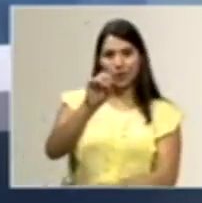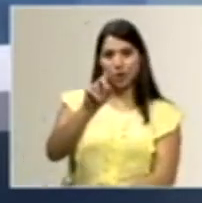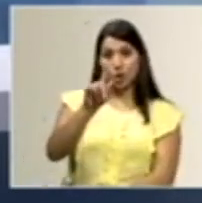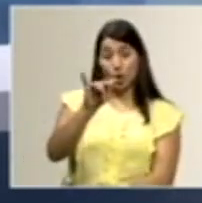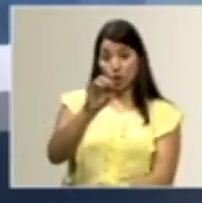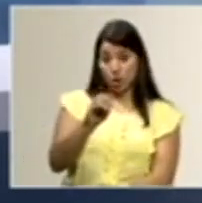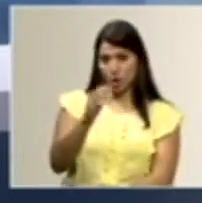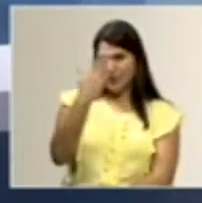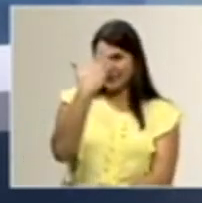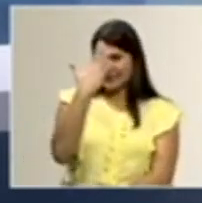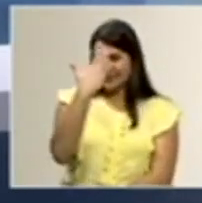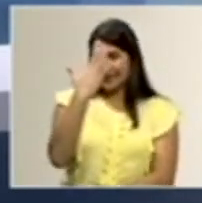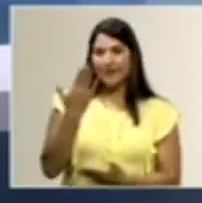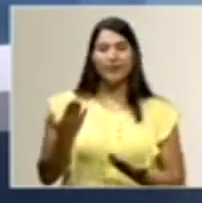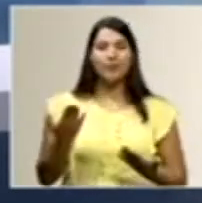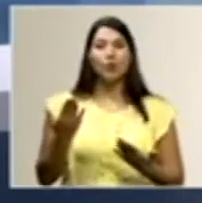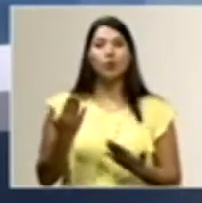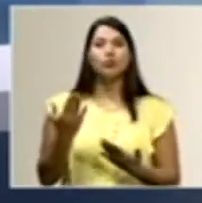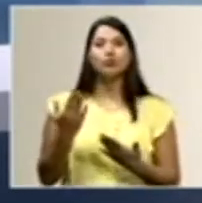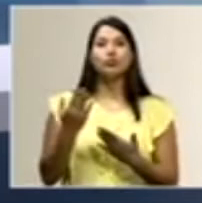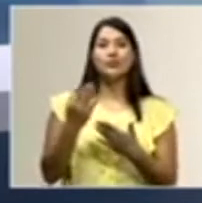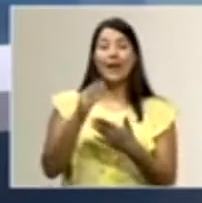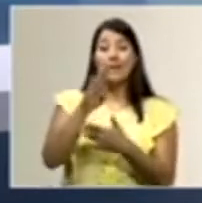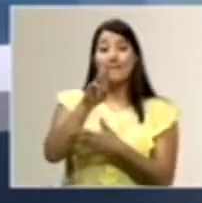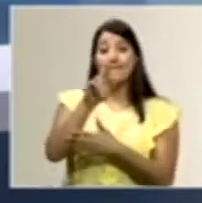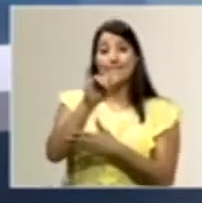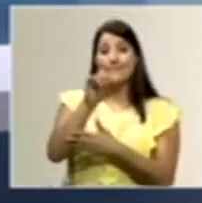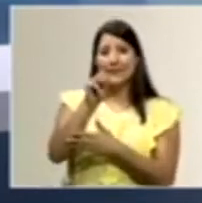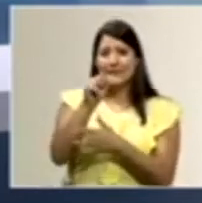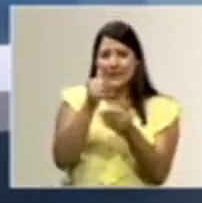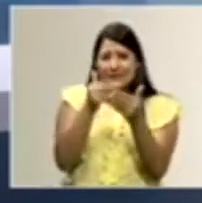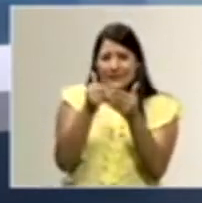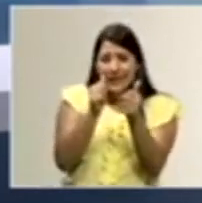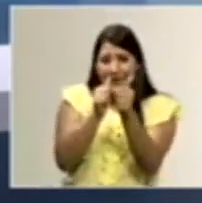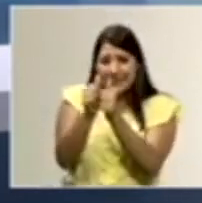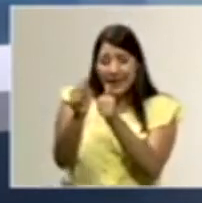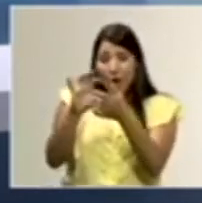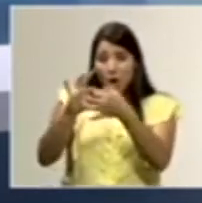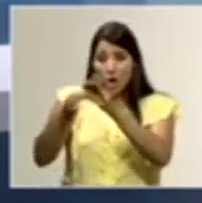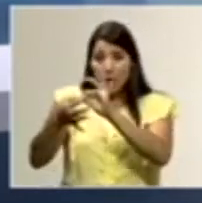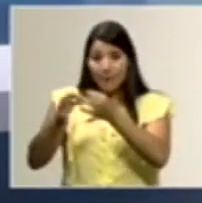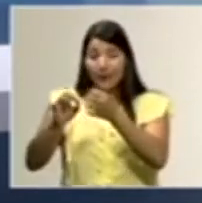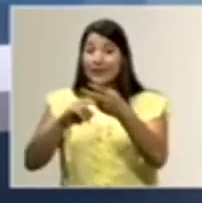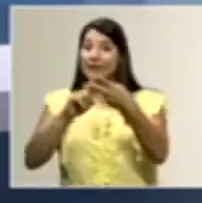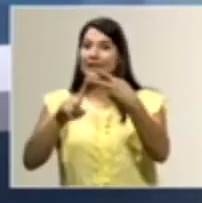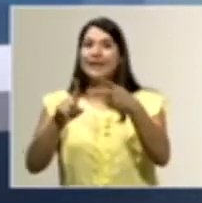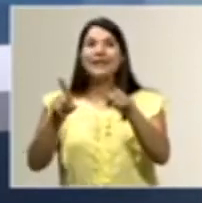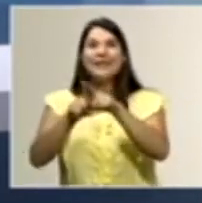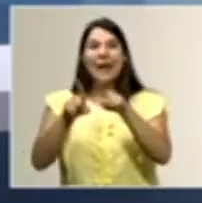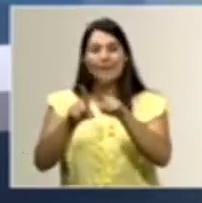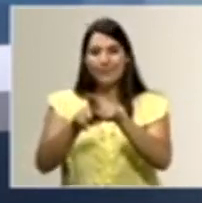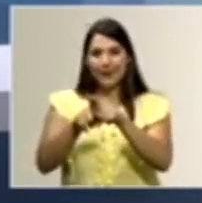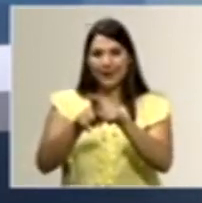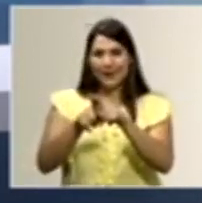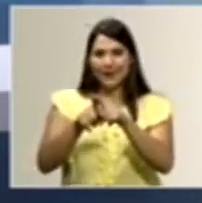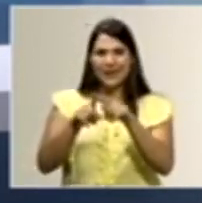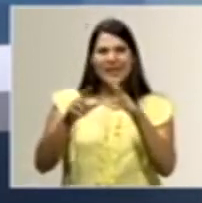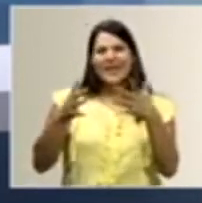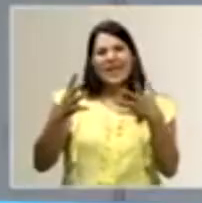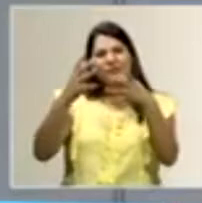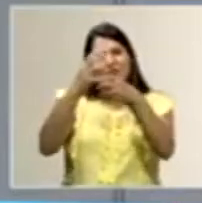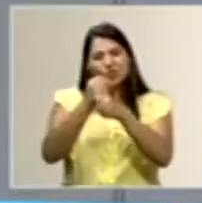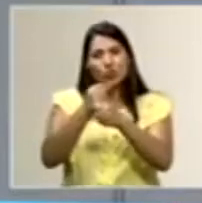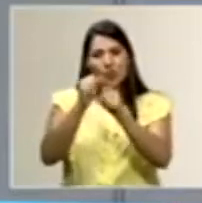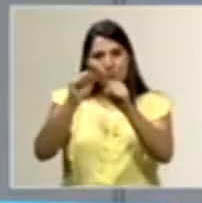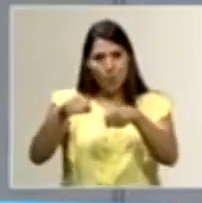estar a un pasito ya de esas olimpiadas y también el balance que se puede hacer de este 2019 en materia de zonas. Sí,